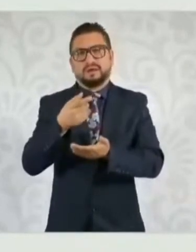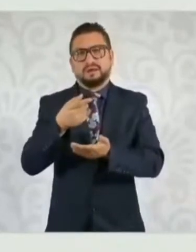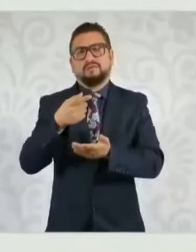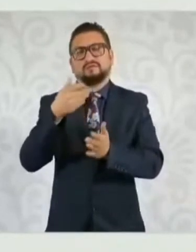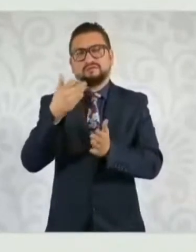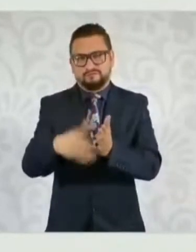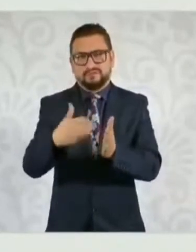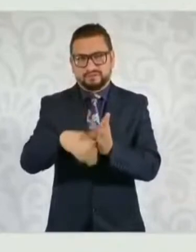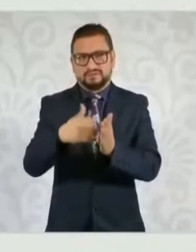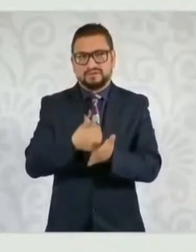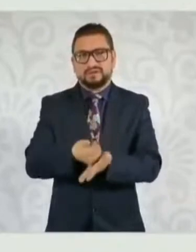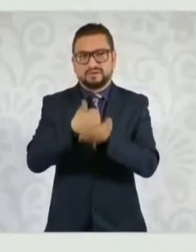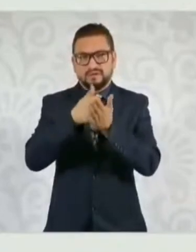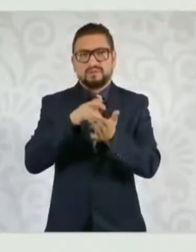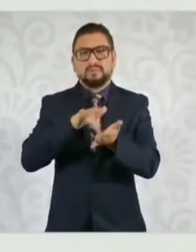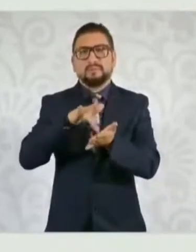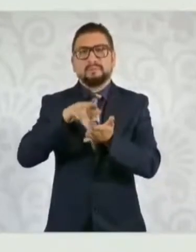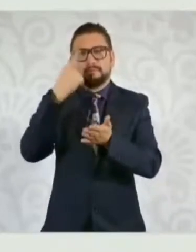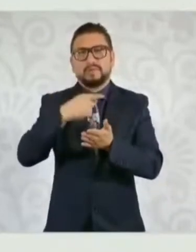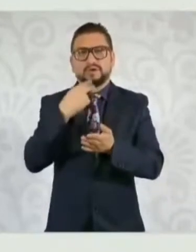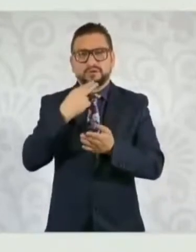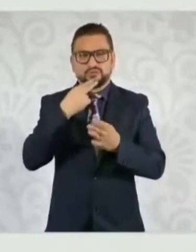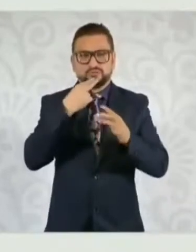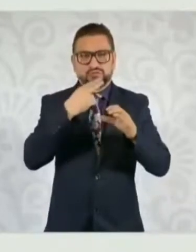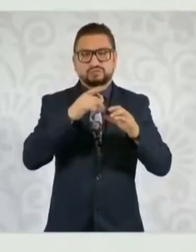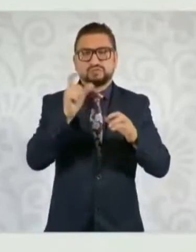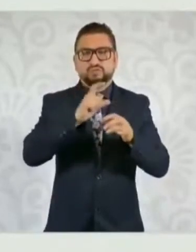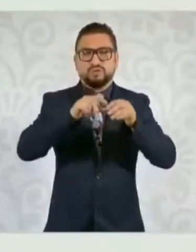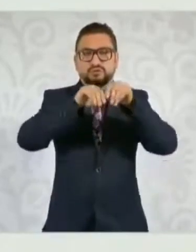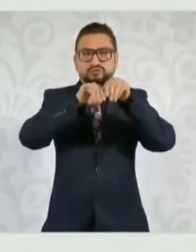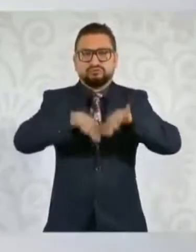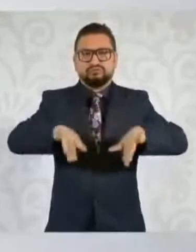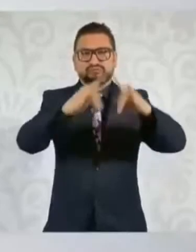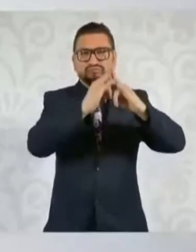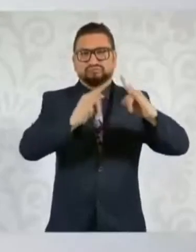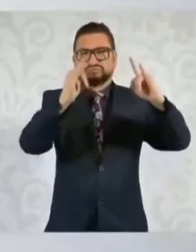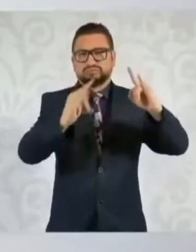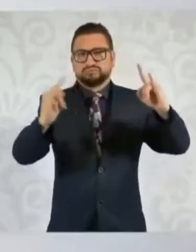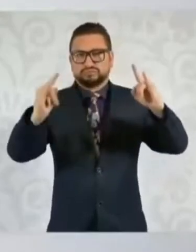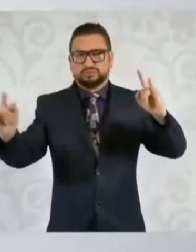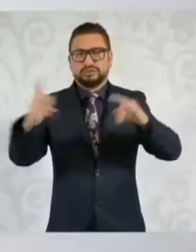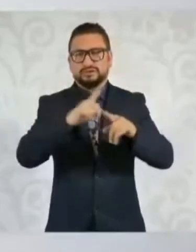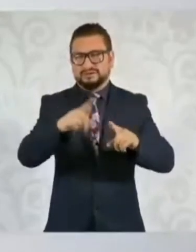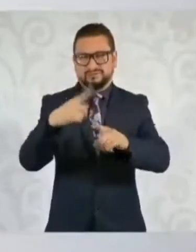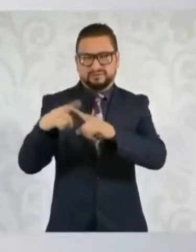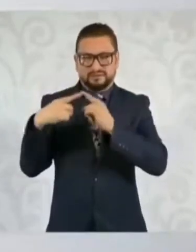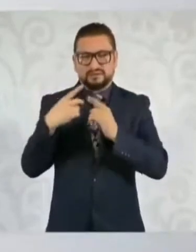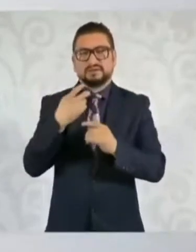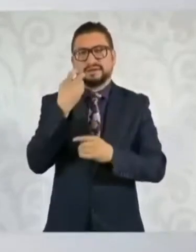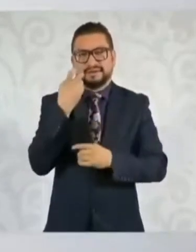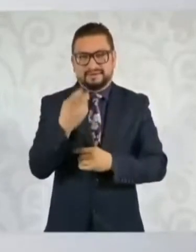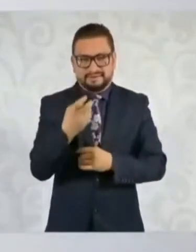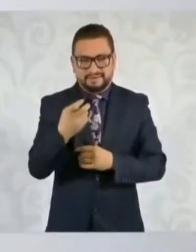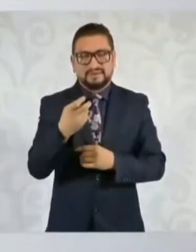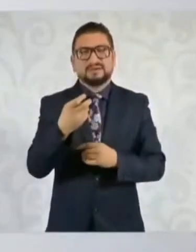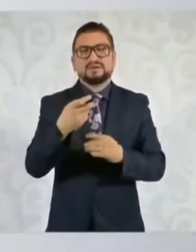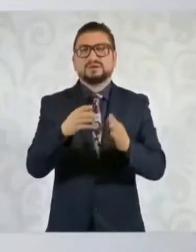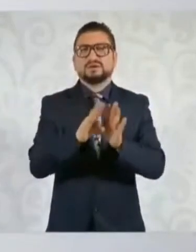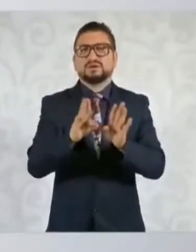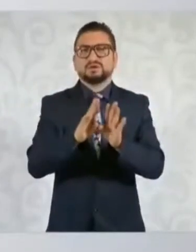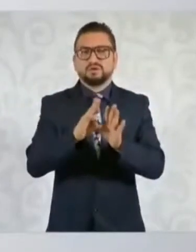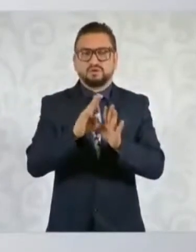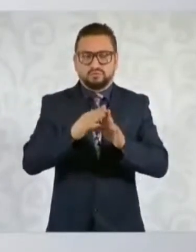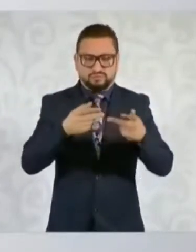requería para el uso de la infraestructura de transmisión y distribución. Es decir, atomizó las capacidades y las atribuciones de